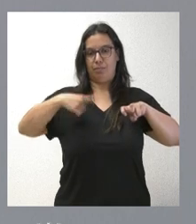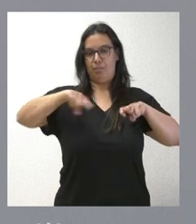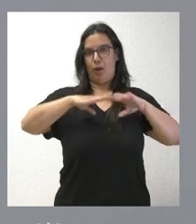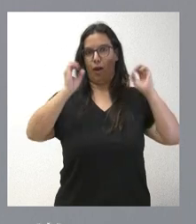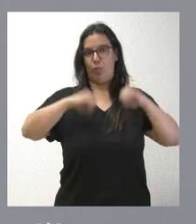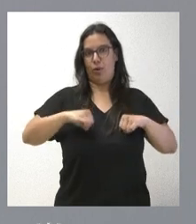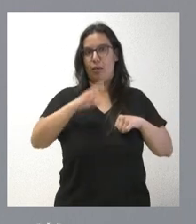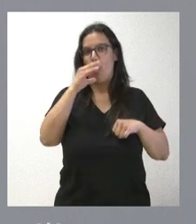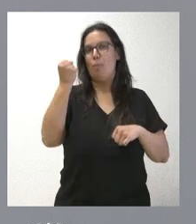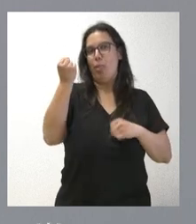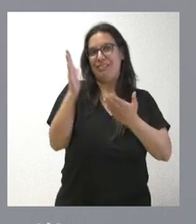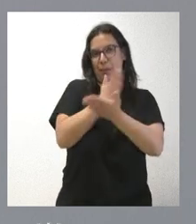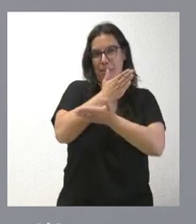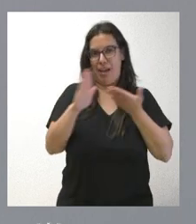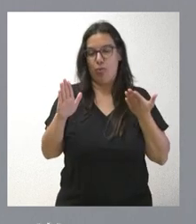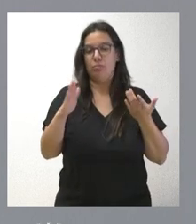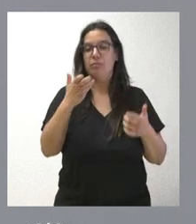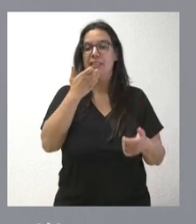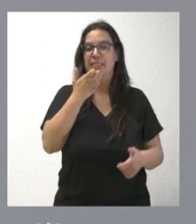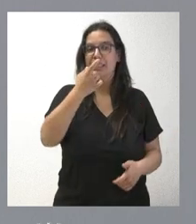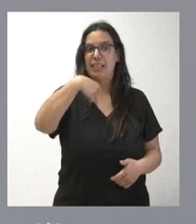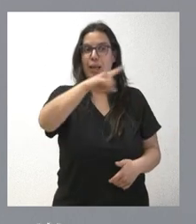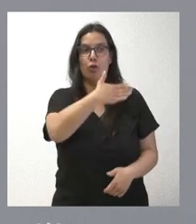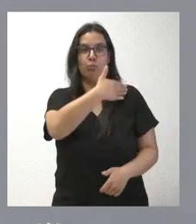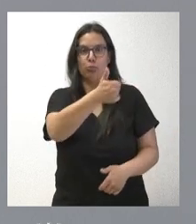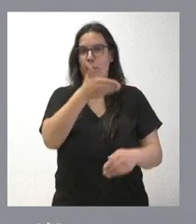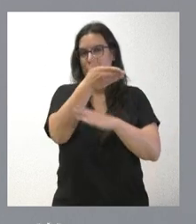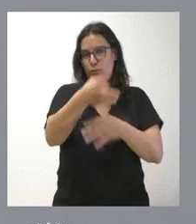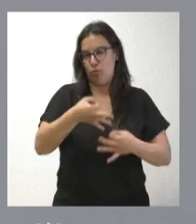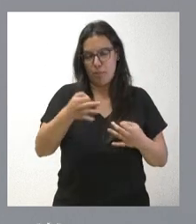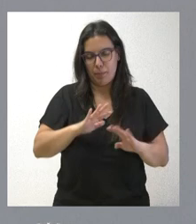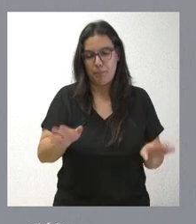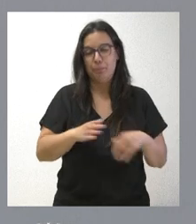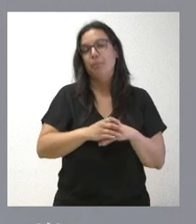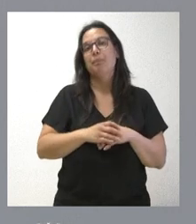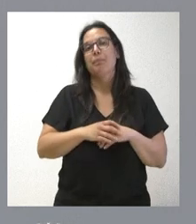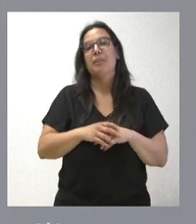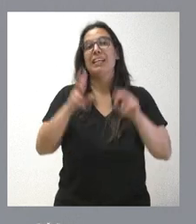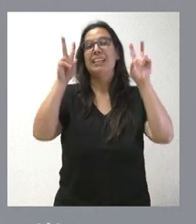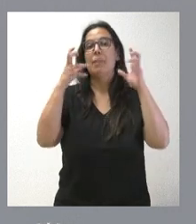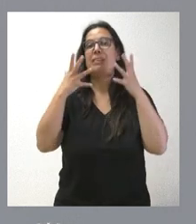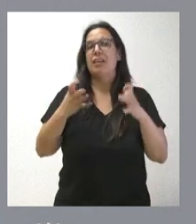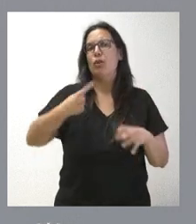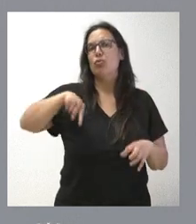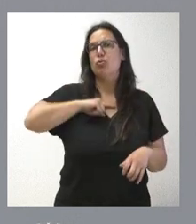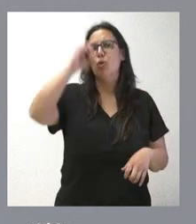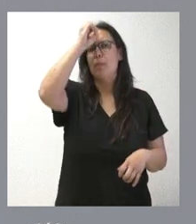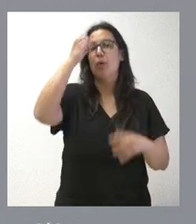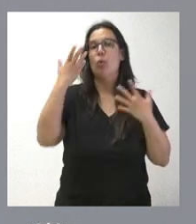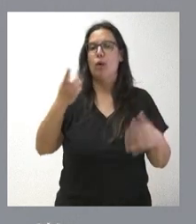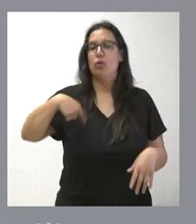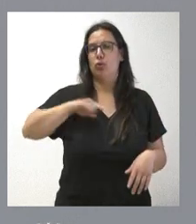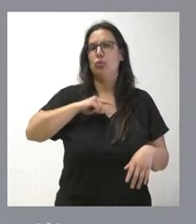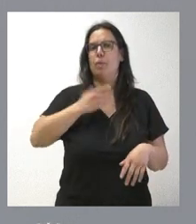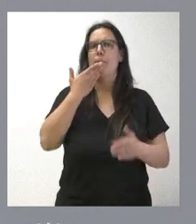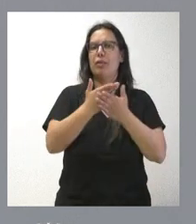separación de poderes y en la medida en que se nos reclama, ahí estamos siempre. ¿Cuál es nuestra posición respecto de la sequía? Hemos pedido la convocatoria de esta Mesa de la